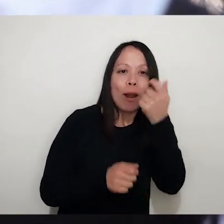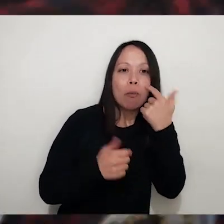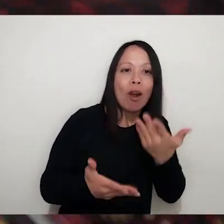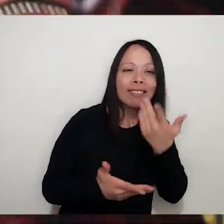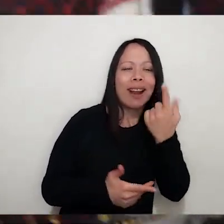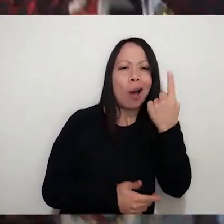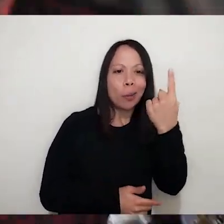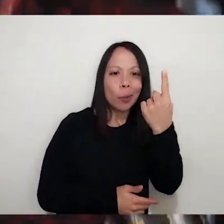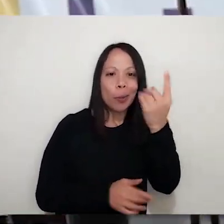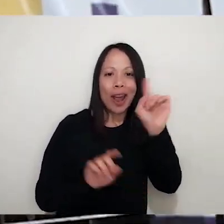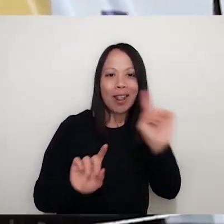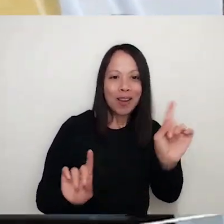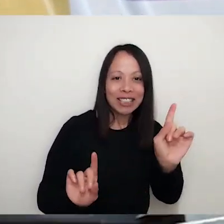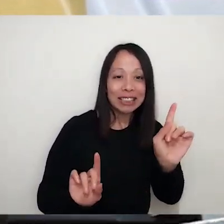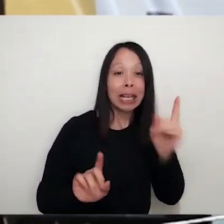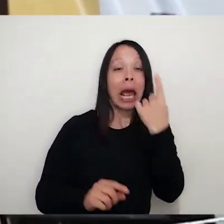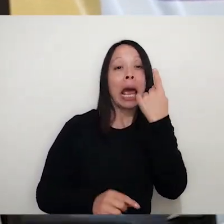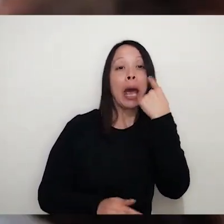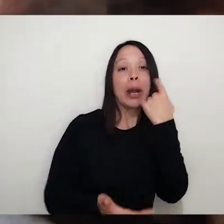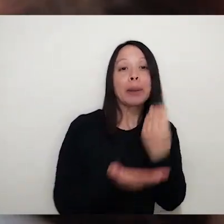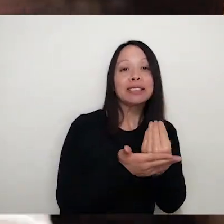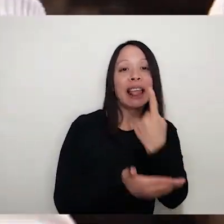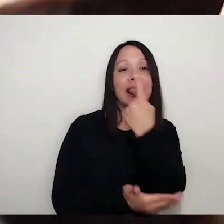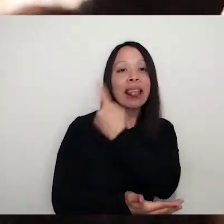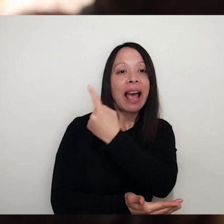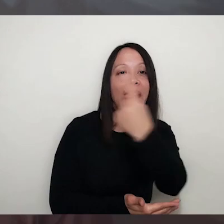individuos. Y a la vez, nos representa como comunidad.